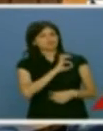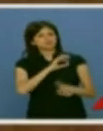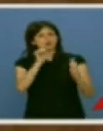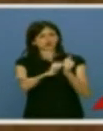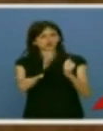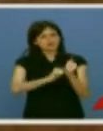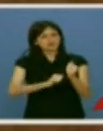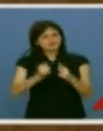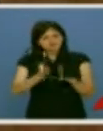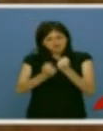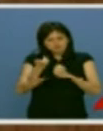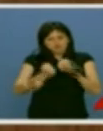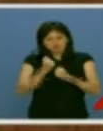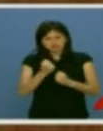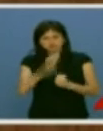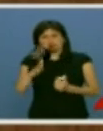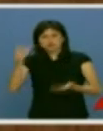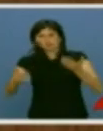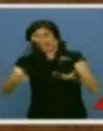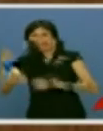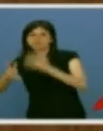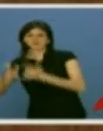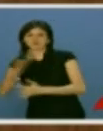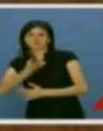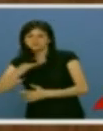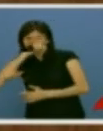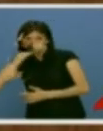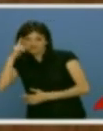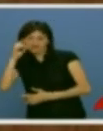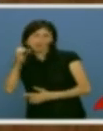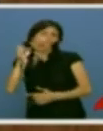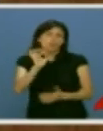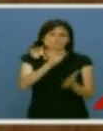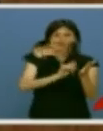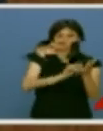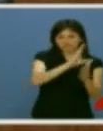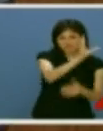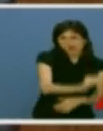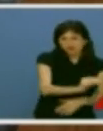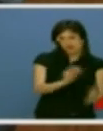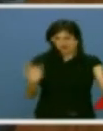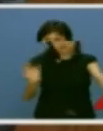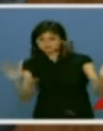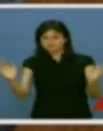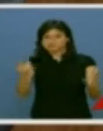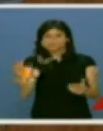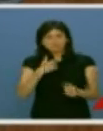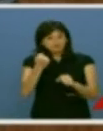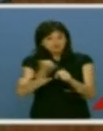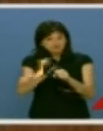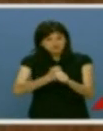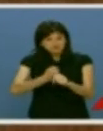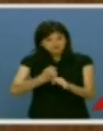es verdad que hemos sido austeros, sobre todo si nos comparamos con administraciones como el Ayuntamiento de Madrid o la Comunidad Valenciana, pero la pregunta es si hemos sido eficientes.